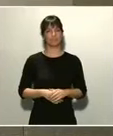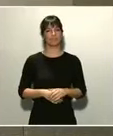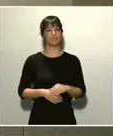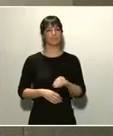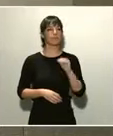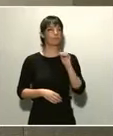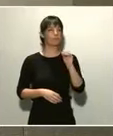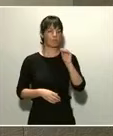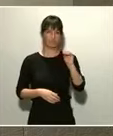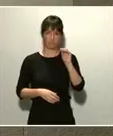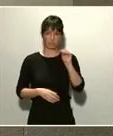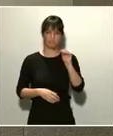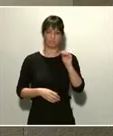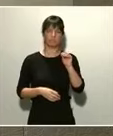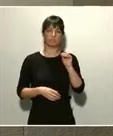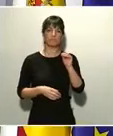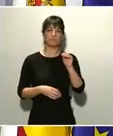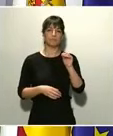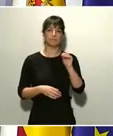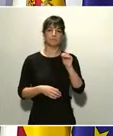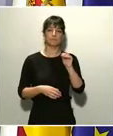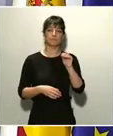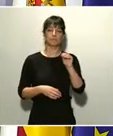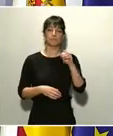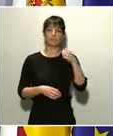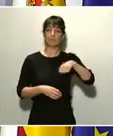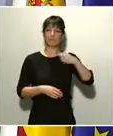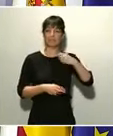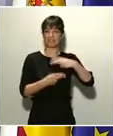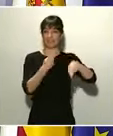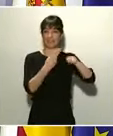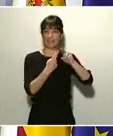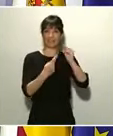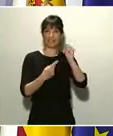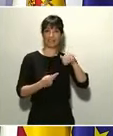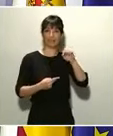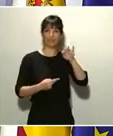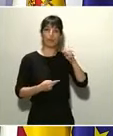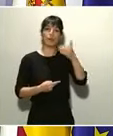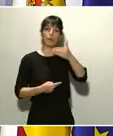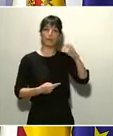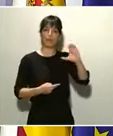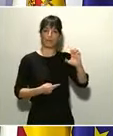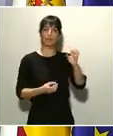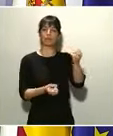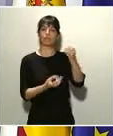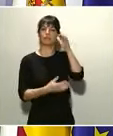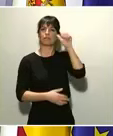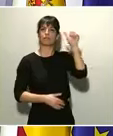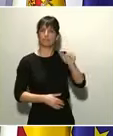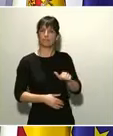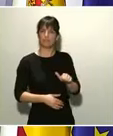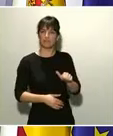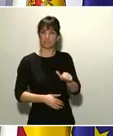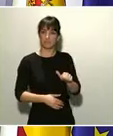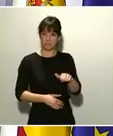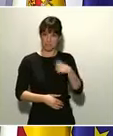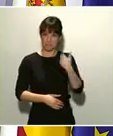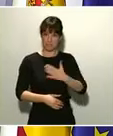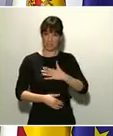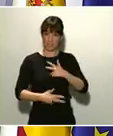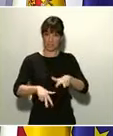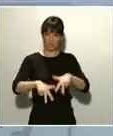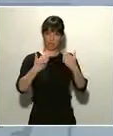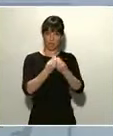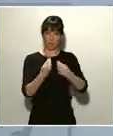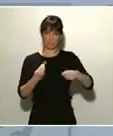escuchar las declaraciones del presidente Quim Torra en la BBC, ¿hay margen para el entendimiento en la videoconferencia que mantendrá mañana con los presidentes autonómicos?